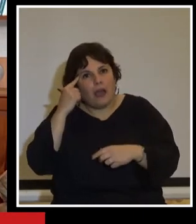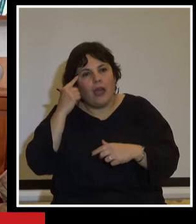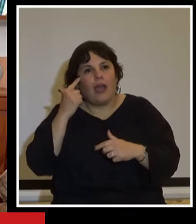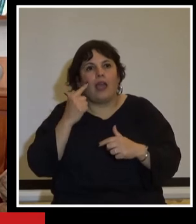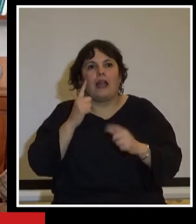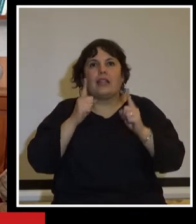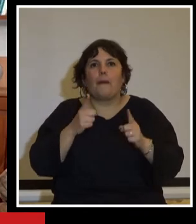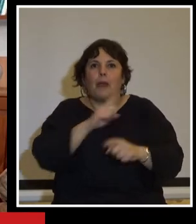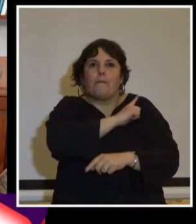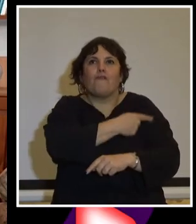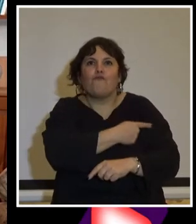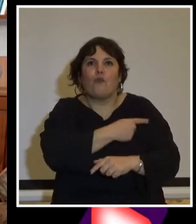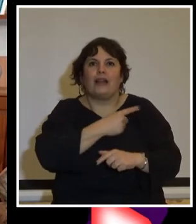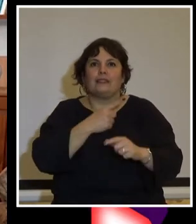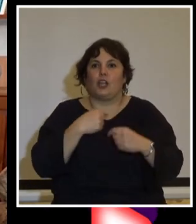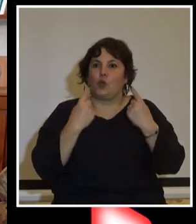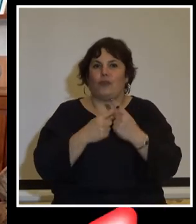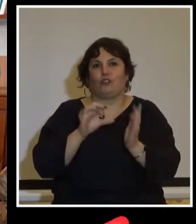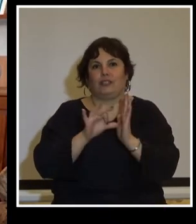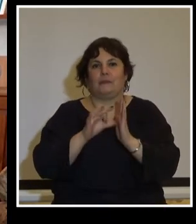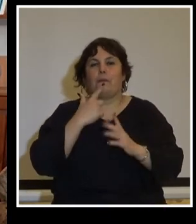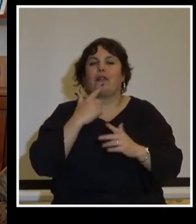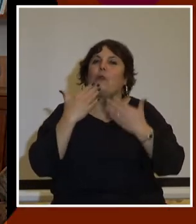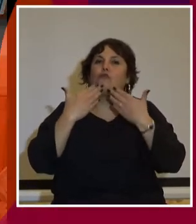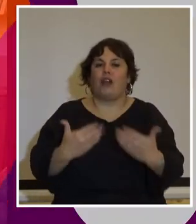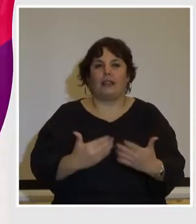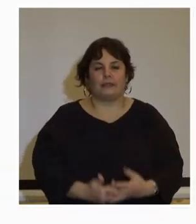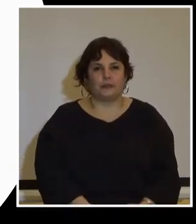potenciar la democracia nuestra de cada día. Muchas gracias.